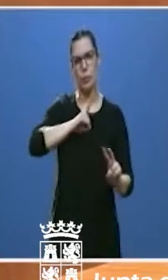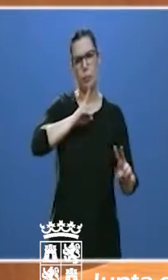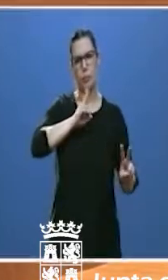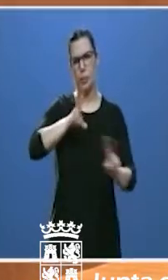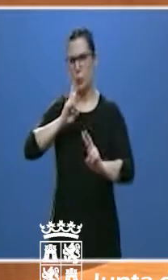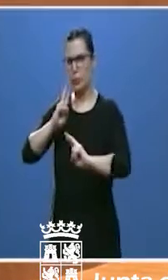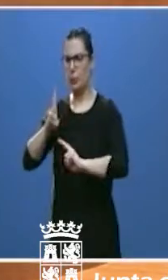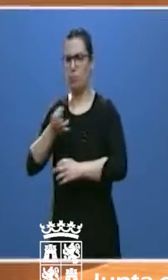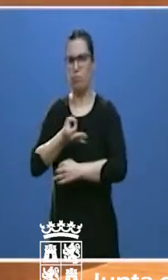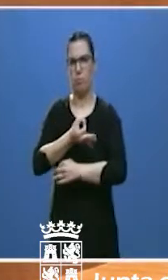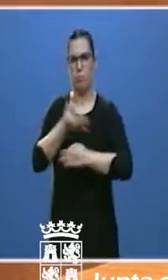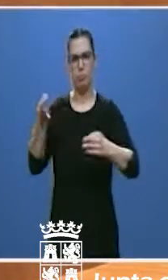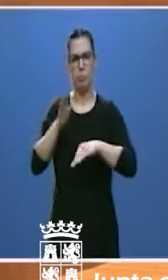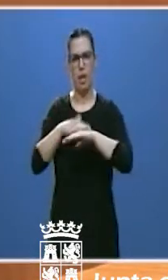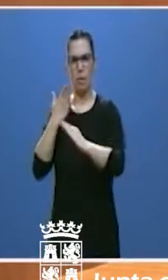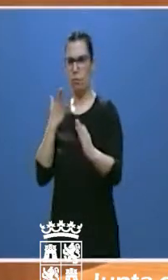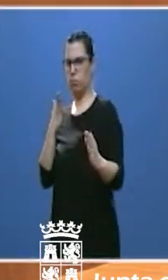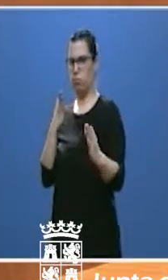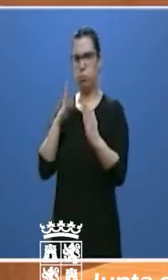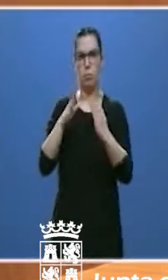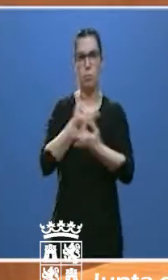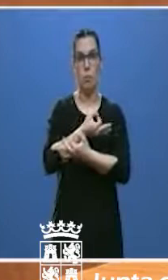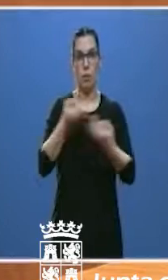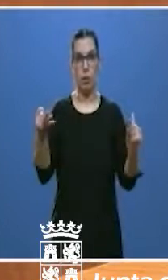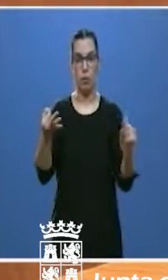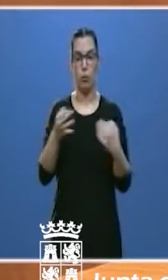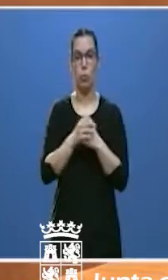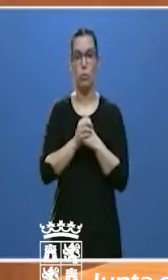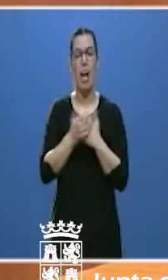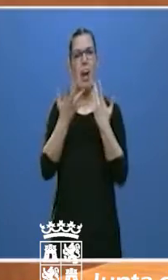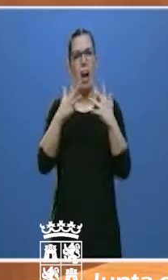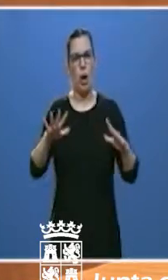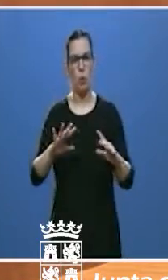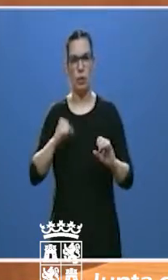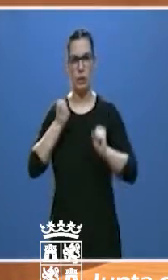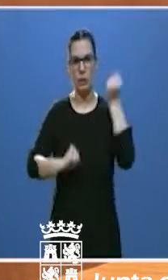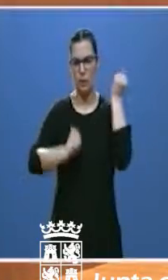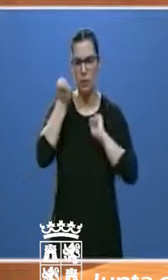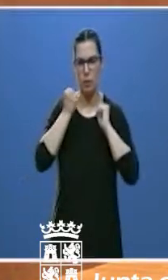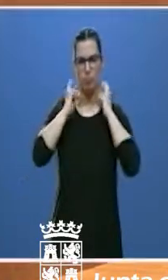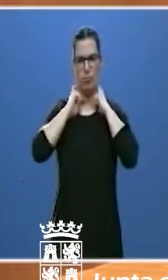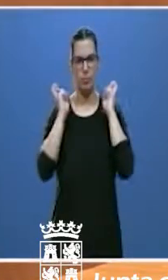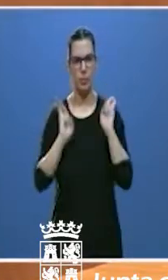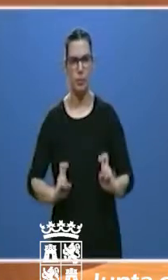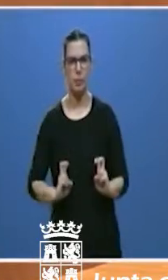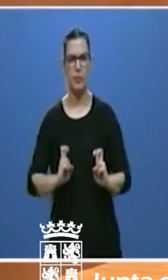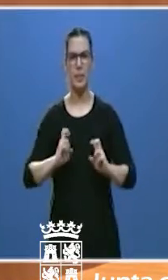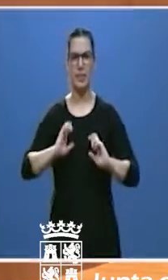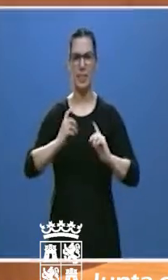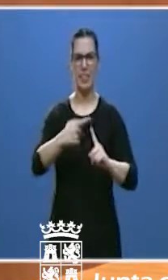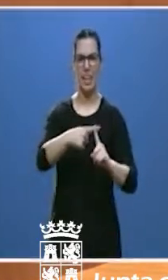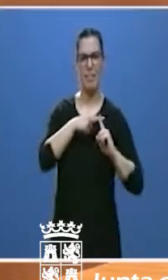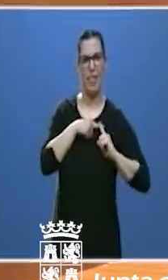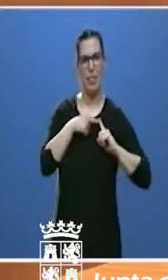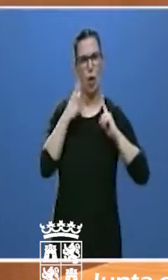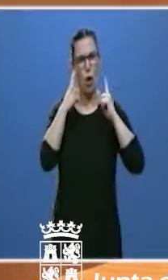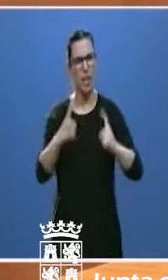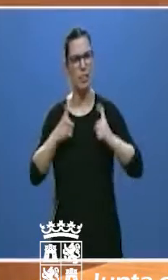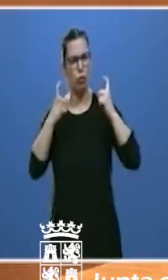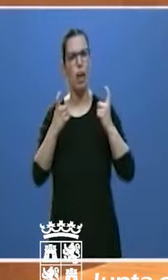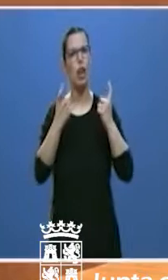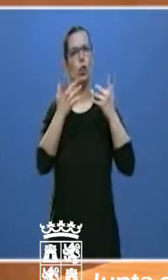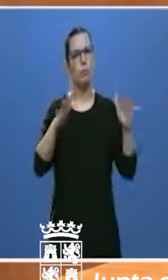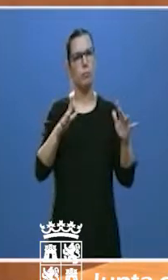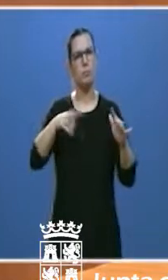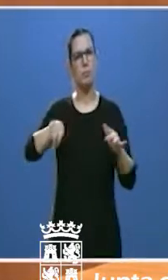para afrontar este reto no sin enormes tensiones, sacrificios y esfuerzos, pero mostrando una